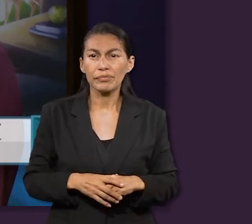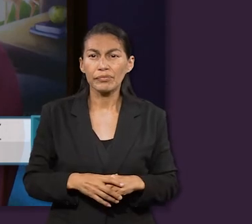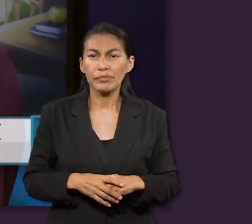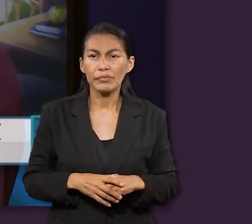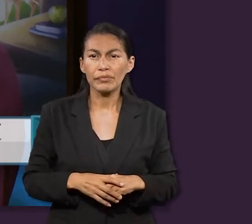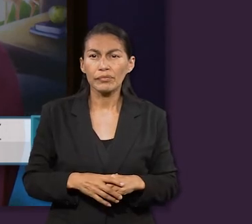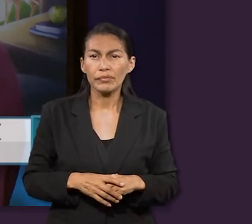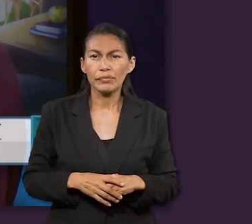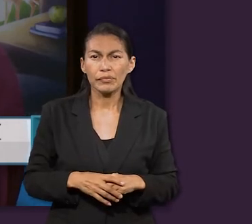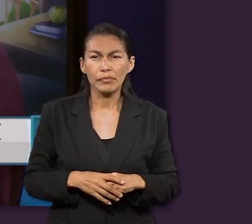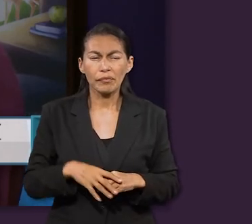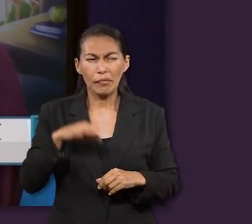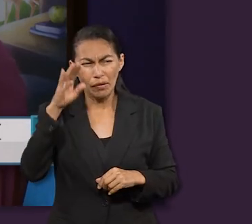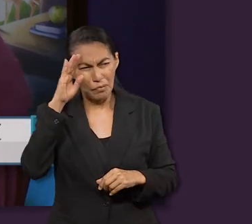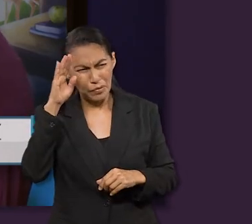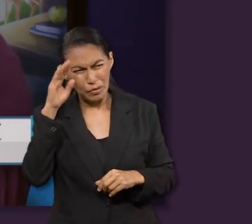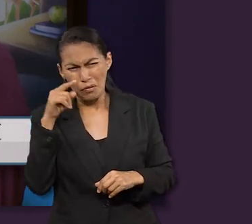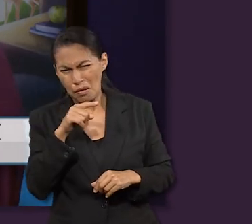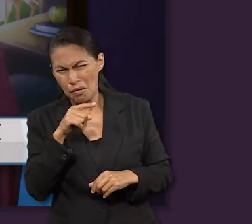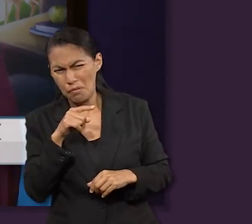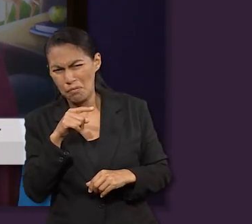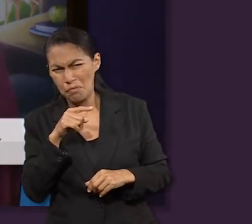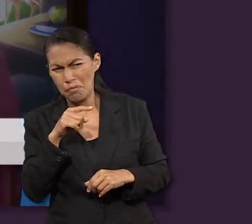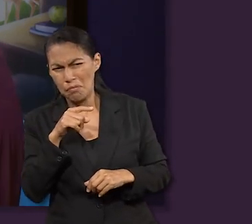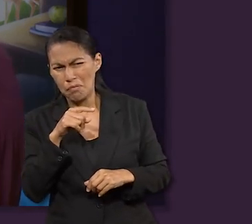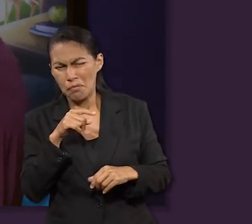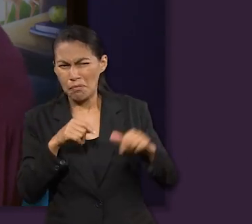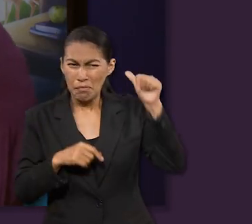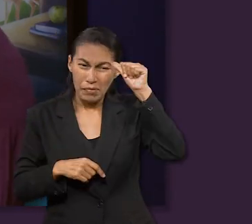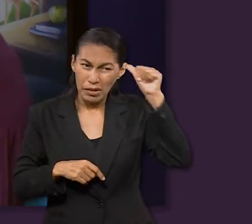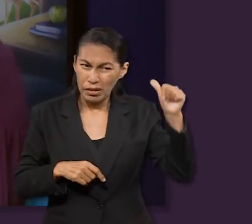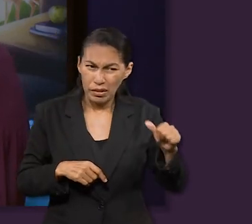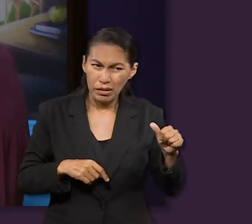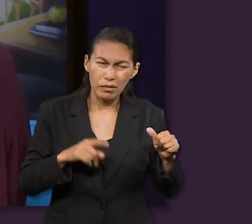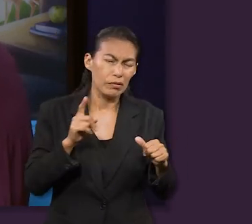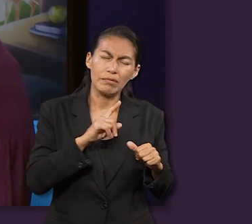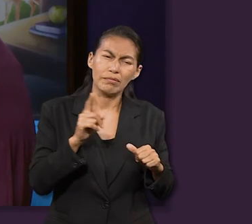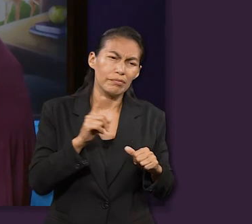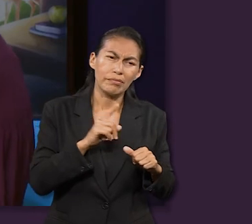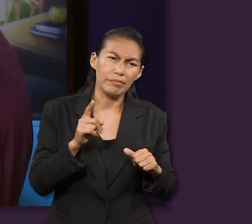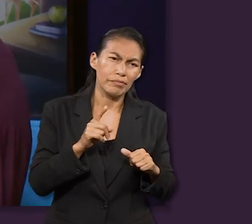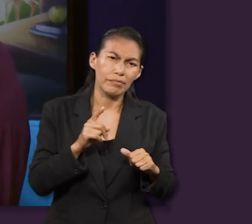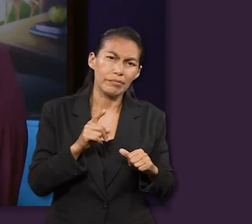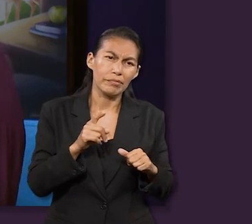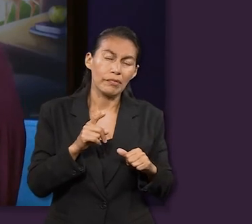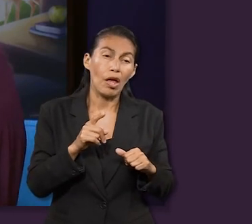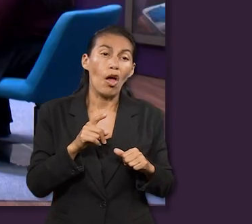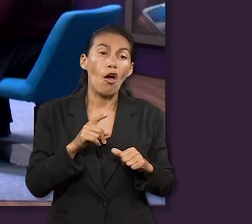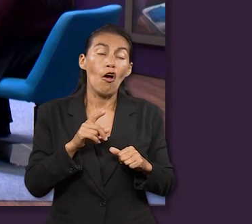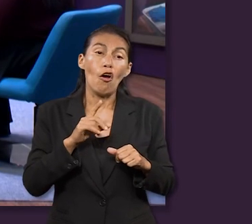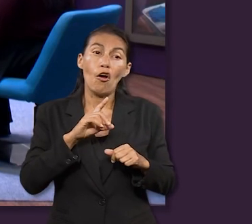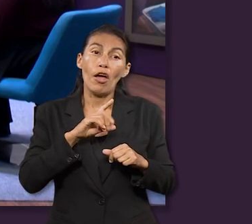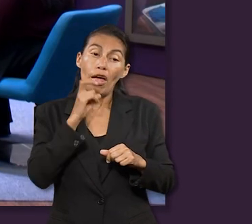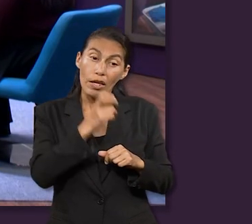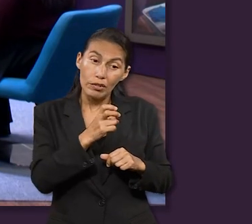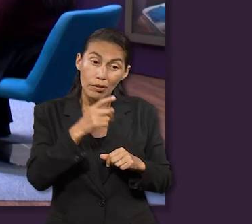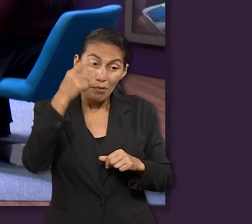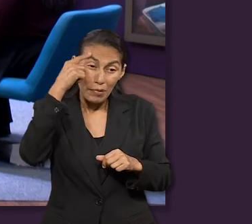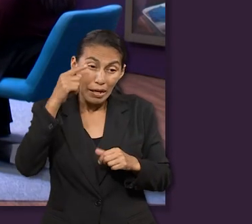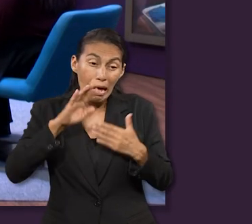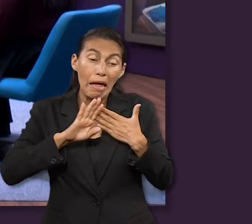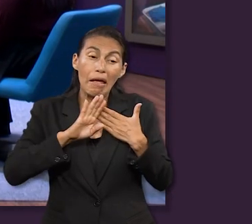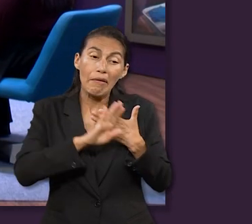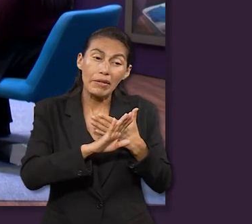creo que este aguijón que él tuvo no fue porque hubiera cometido algún pecado, sino así como mencionaba la lección, fue